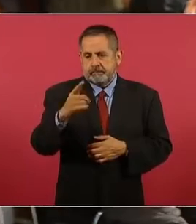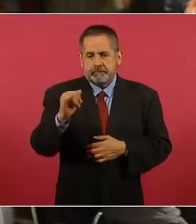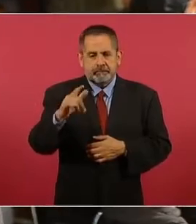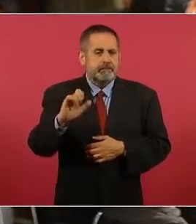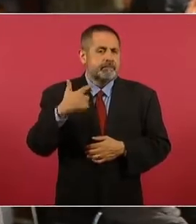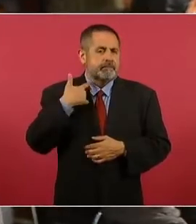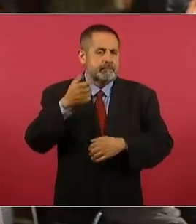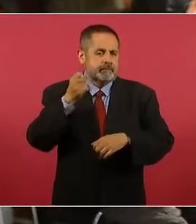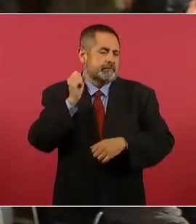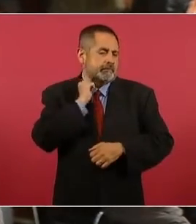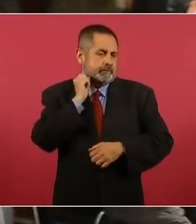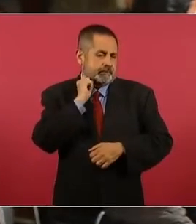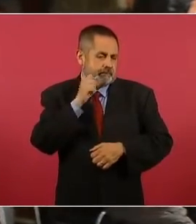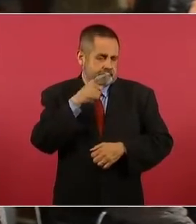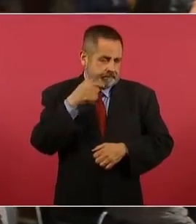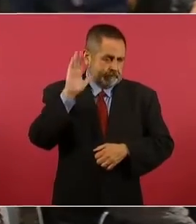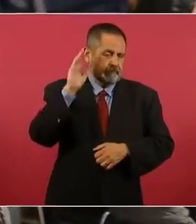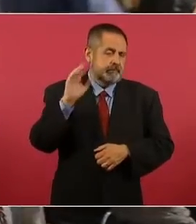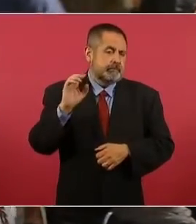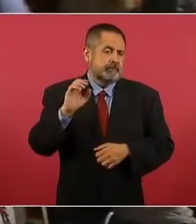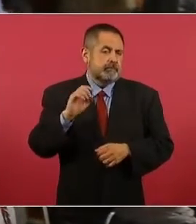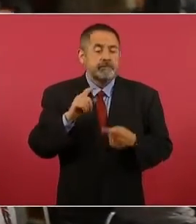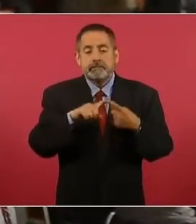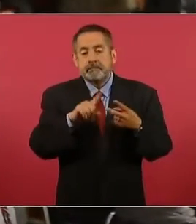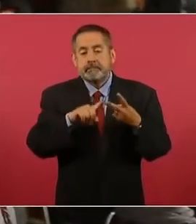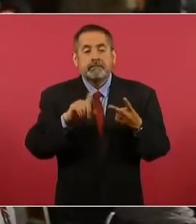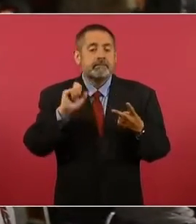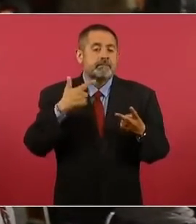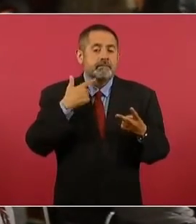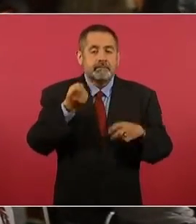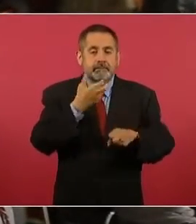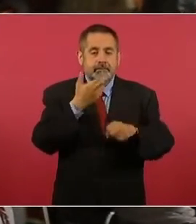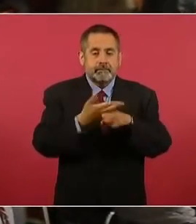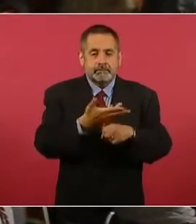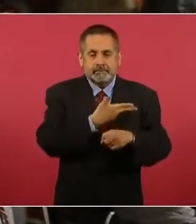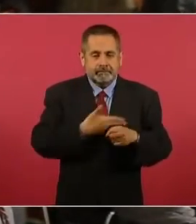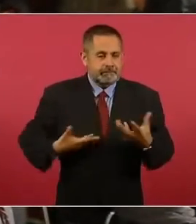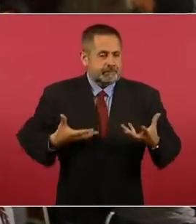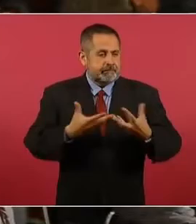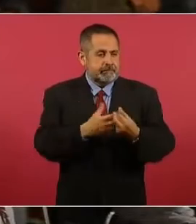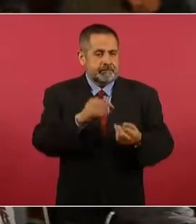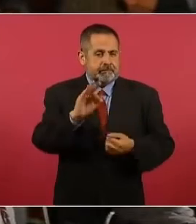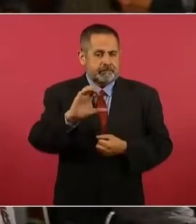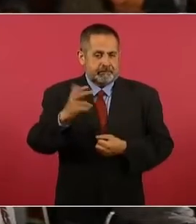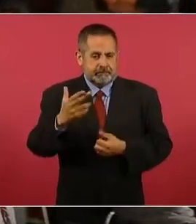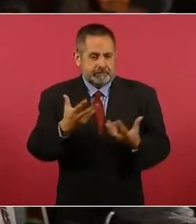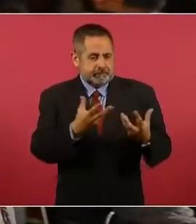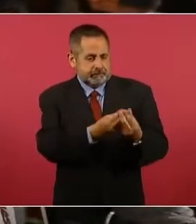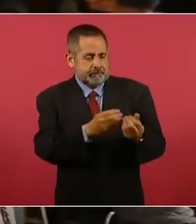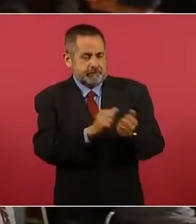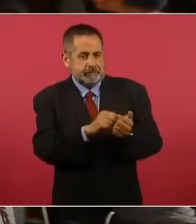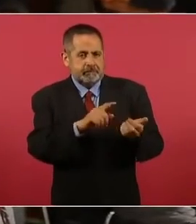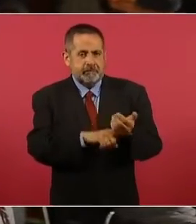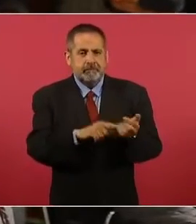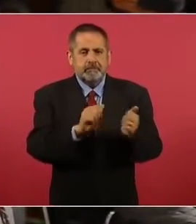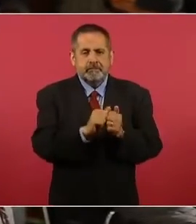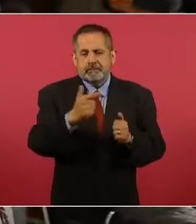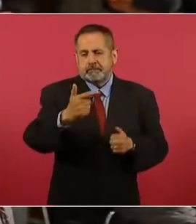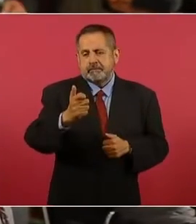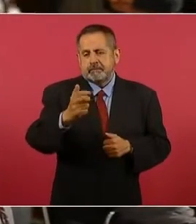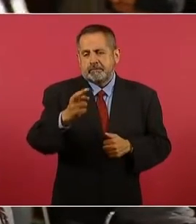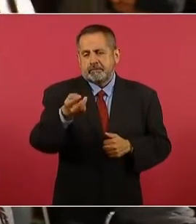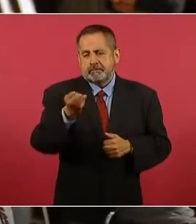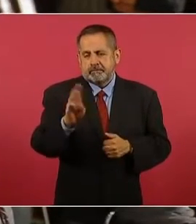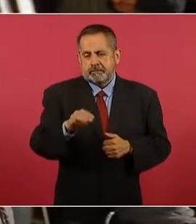la República y también en su momento exsecretario particular del presidente Felipe Calderón y también por Germán Martínez,